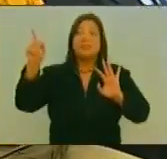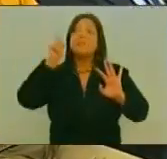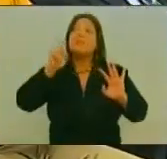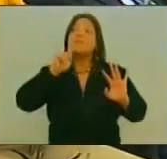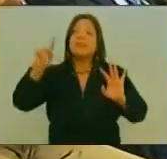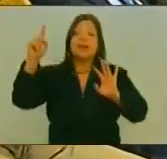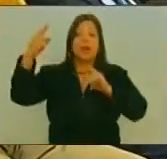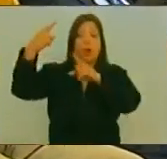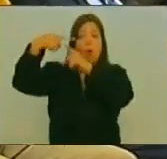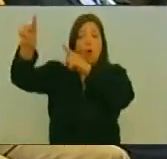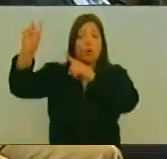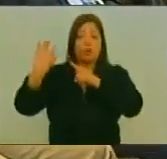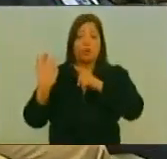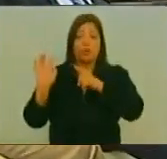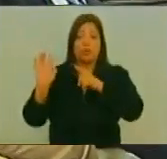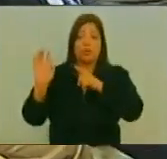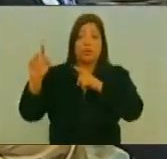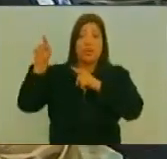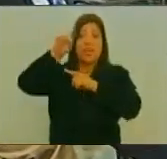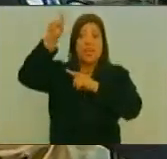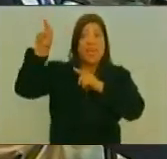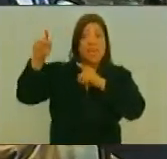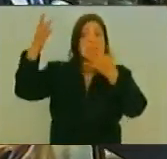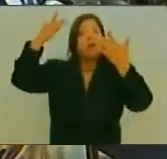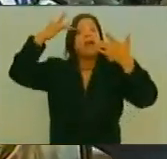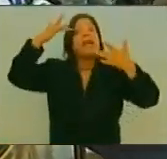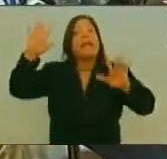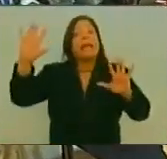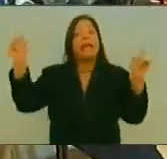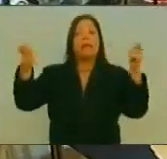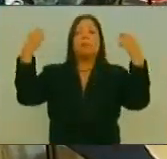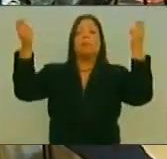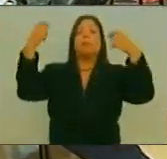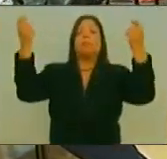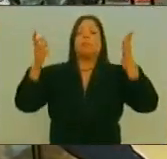En la que ellos Creen Y que ellos Predican